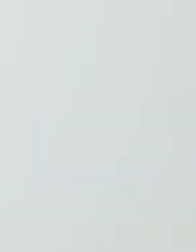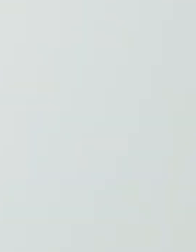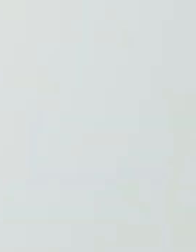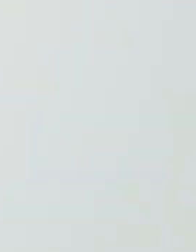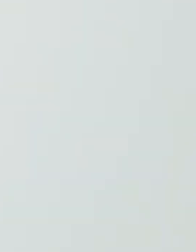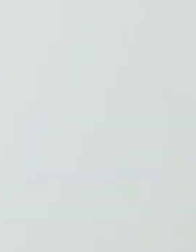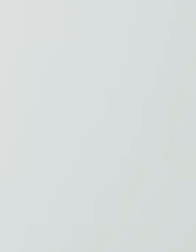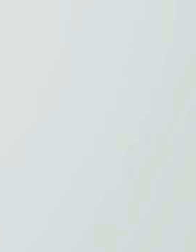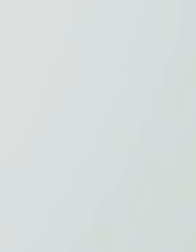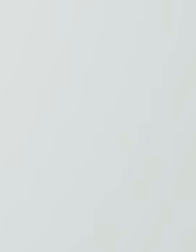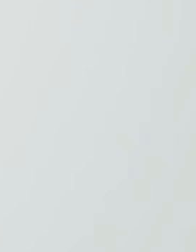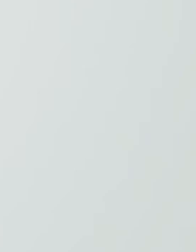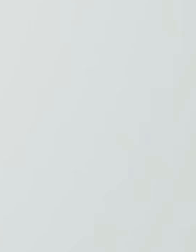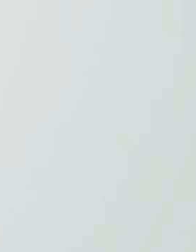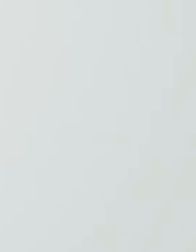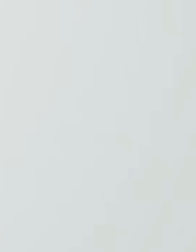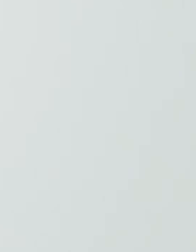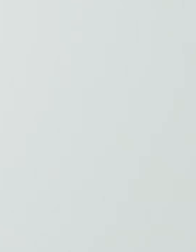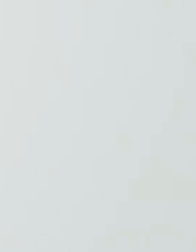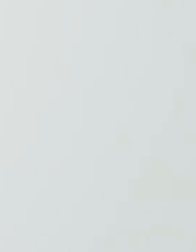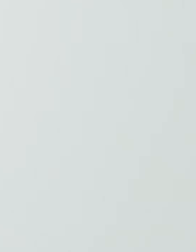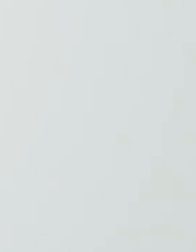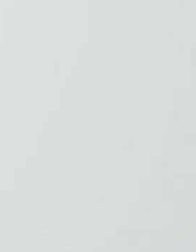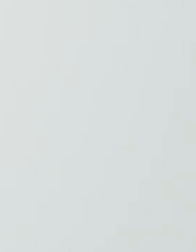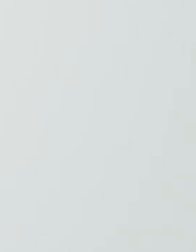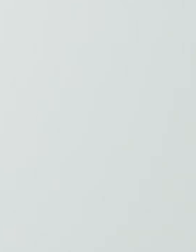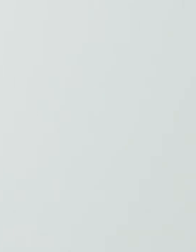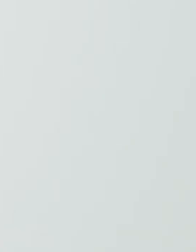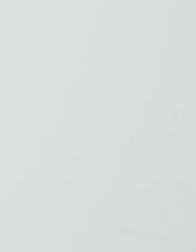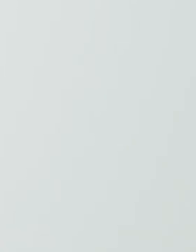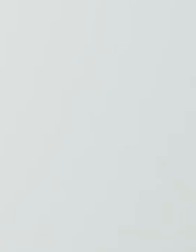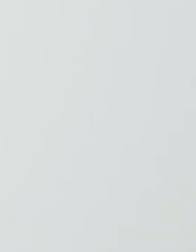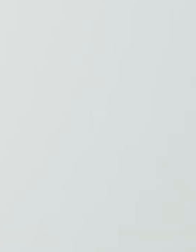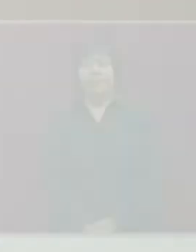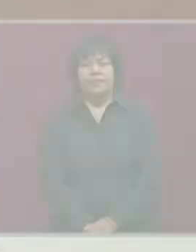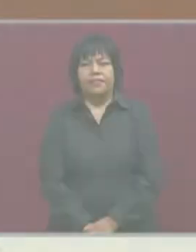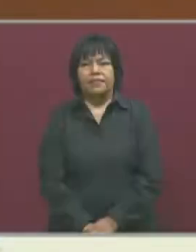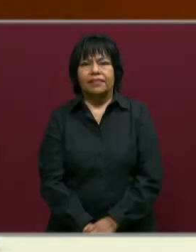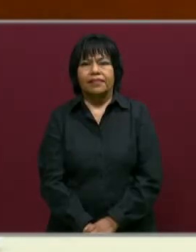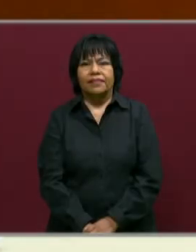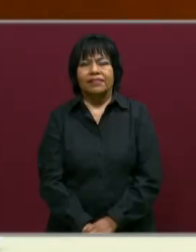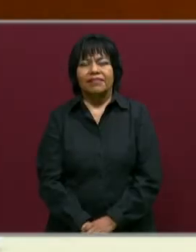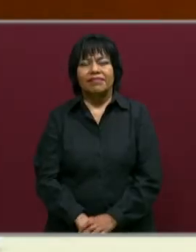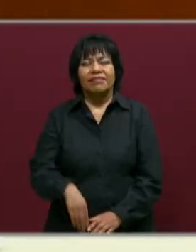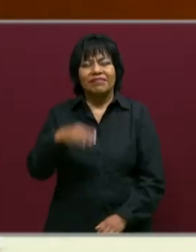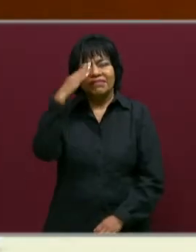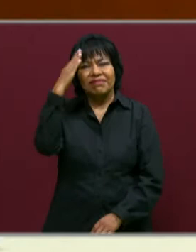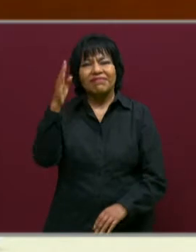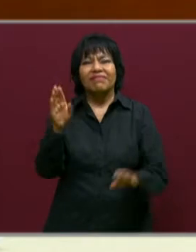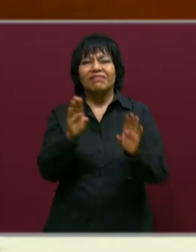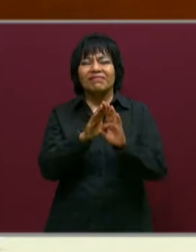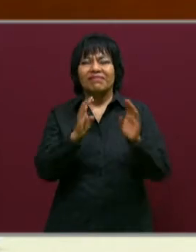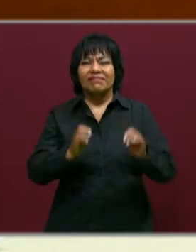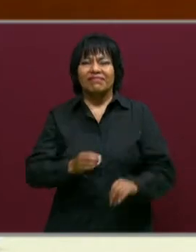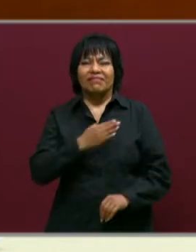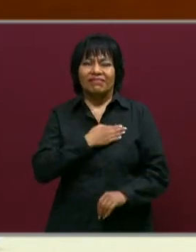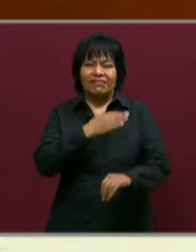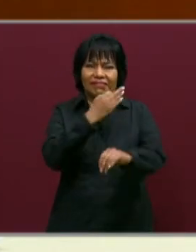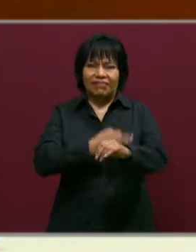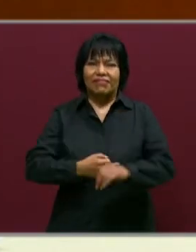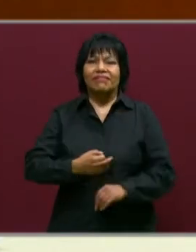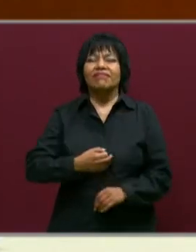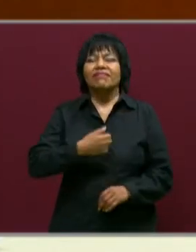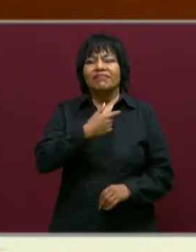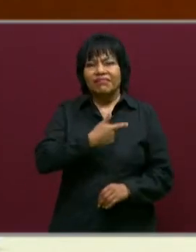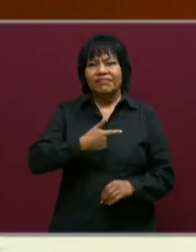de la A a la Z, Puebla en Casa. Hola, ¿qué tal? ¿Cómo están? Muy buena tarde, qué